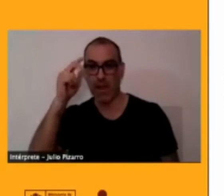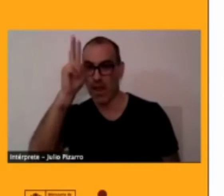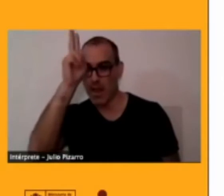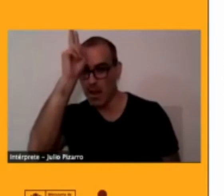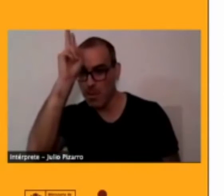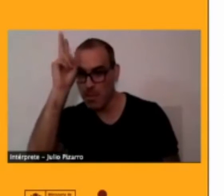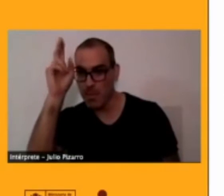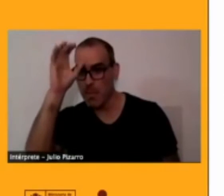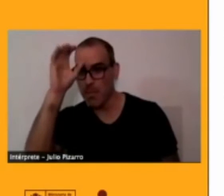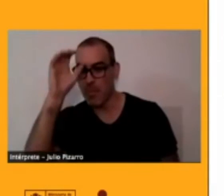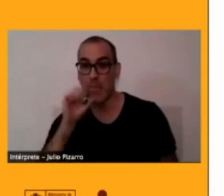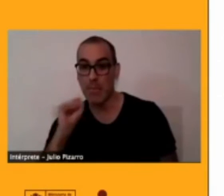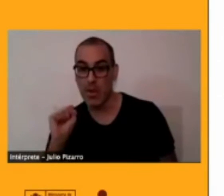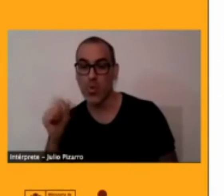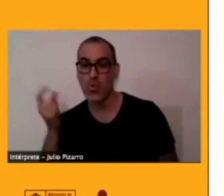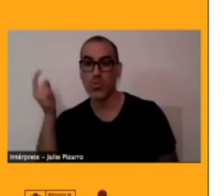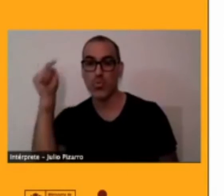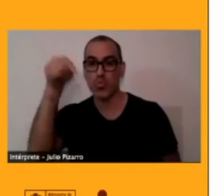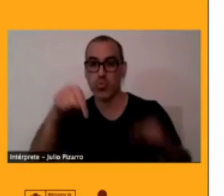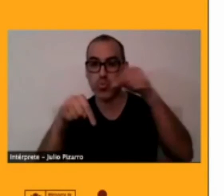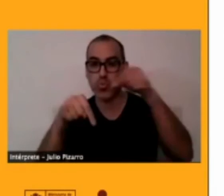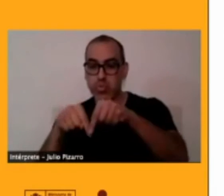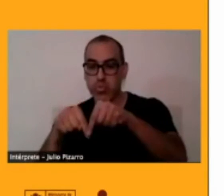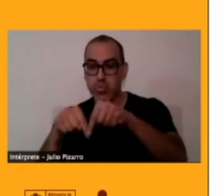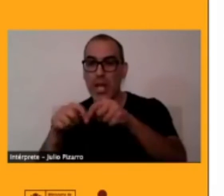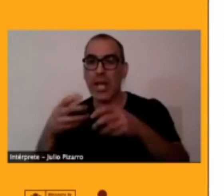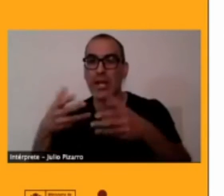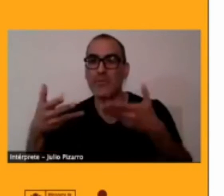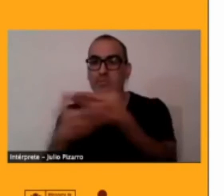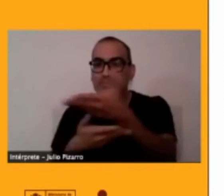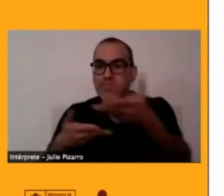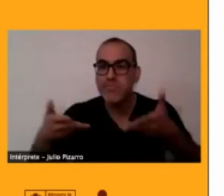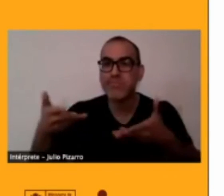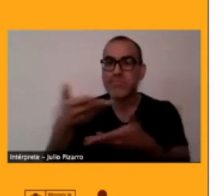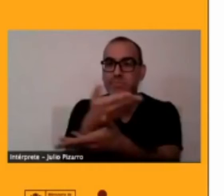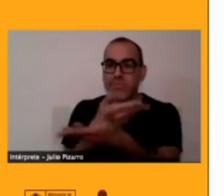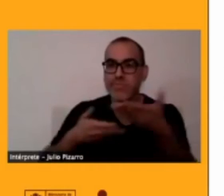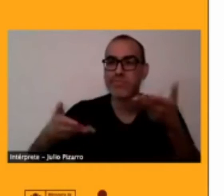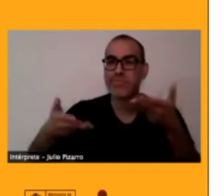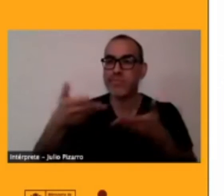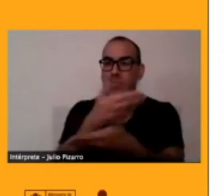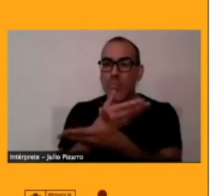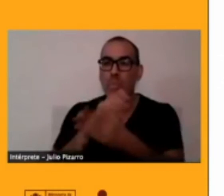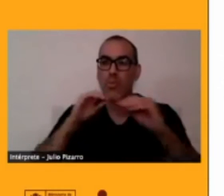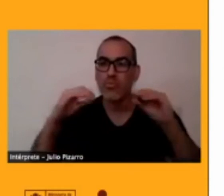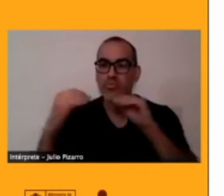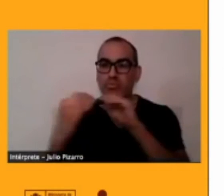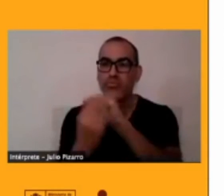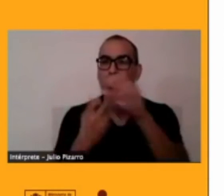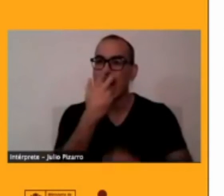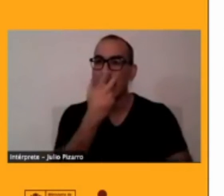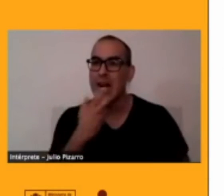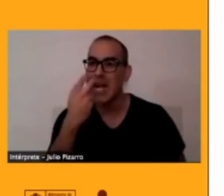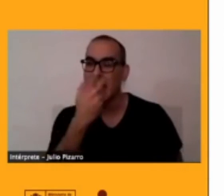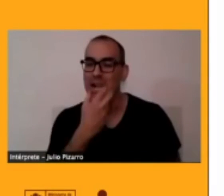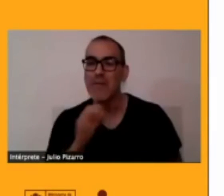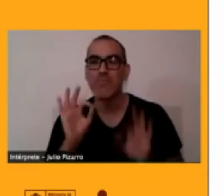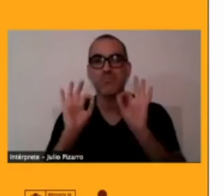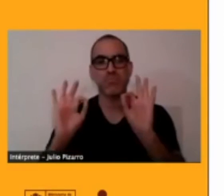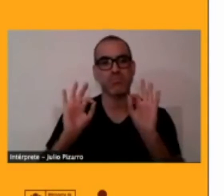altas del territorio chileno y convivieron normalmente. Sin embargo,